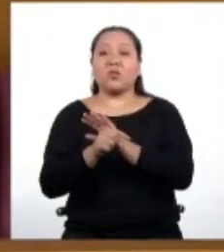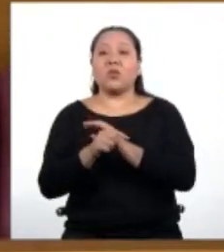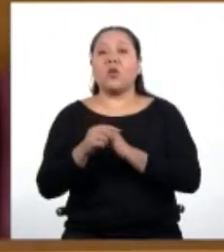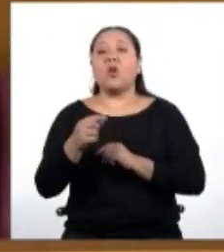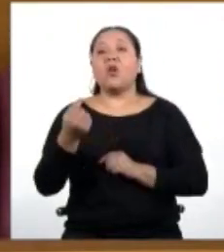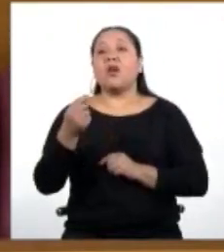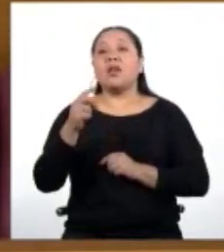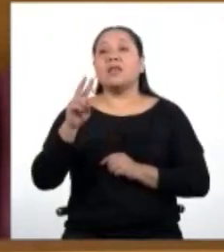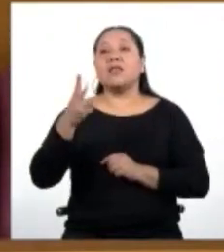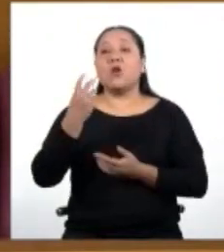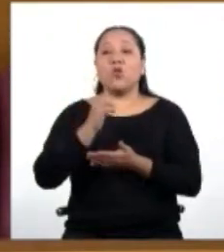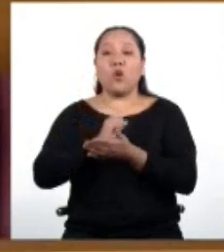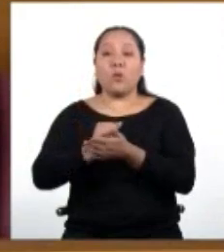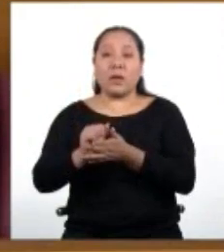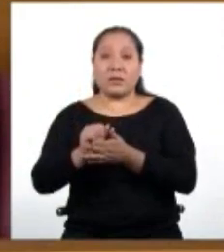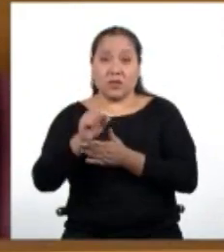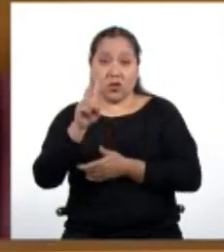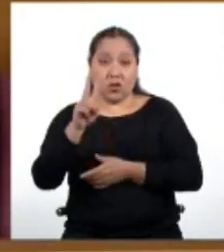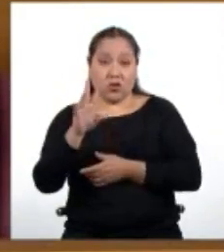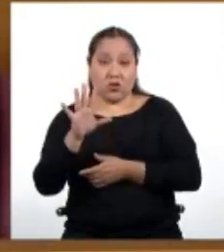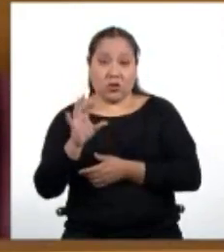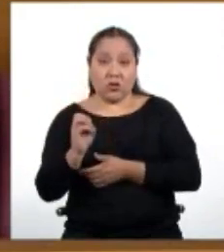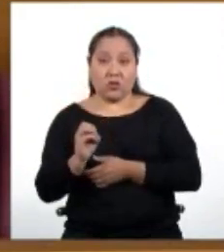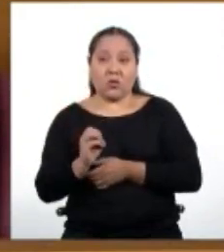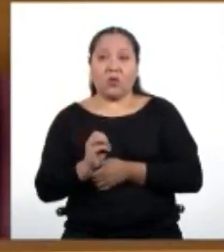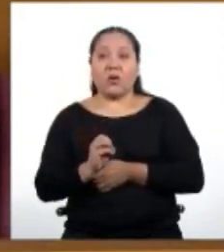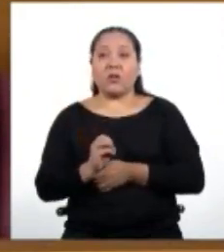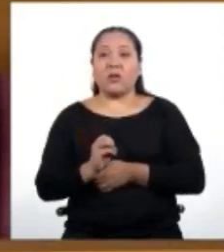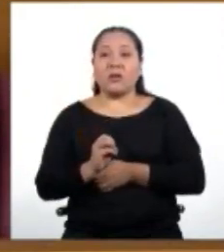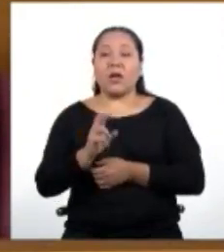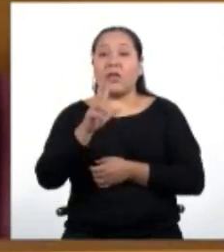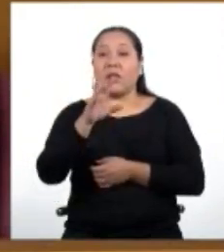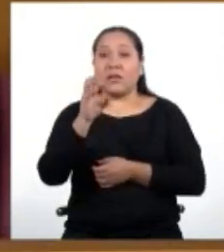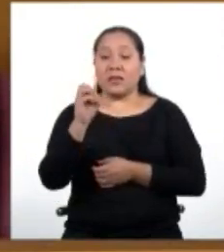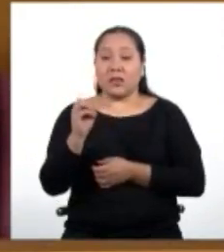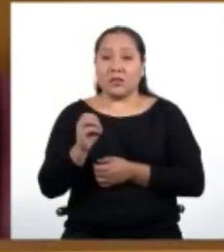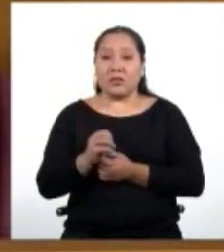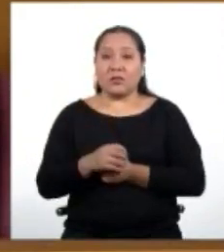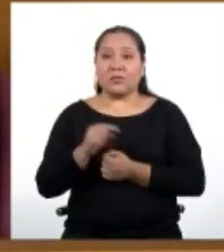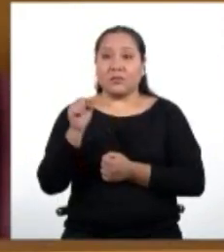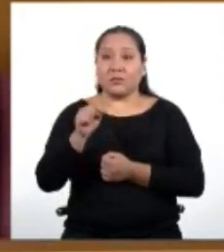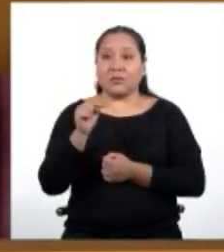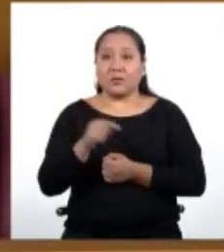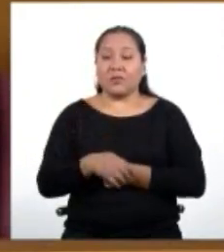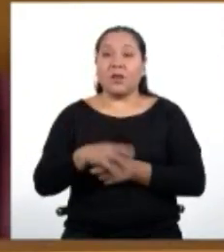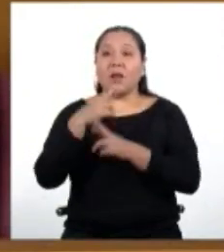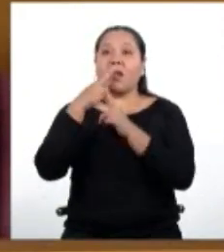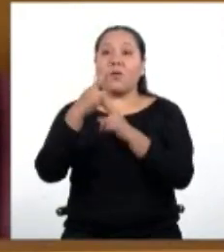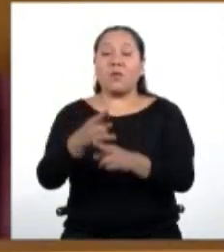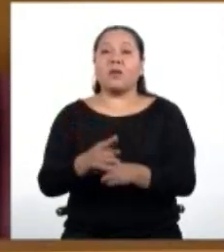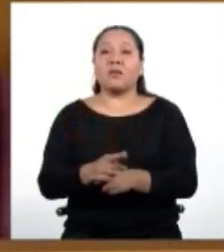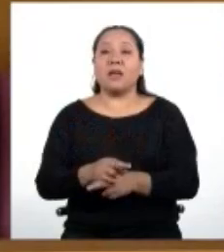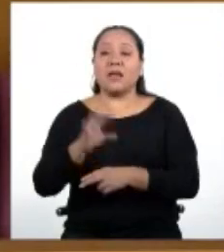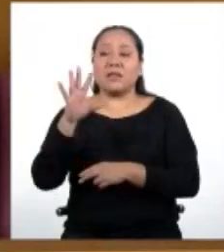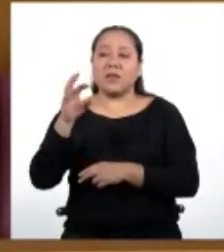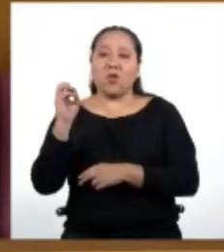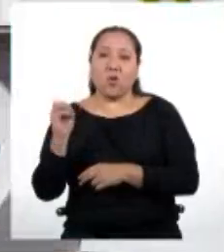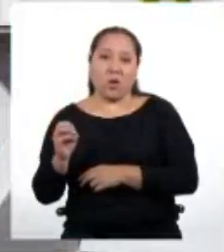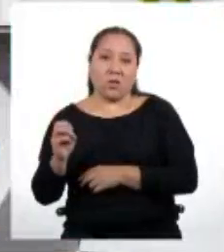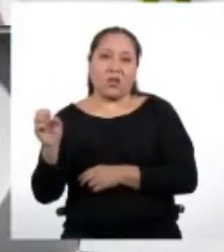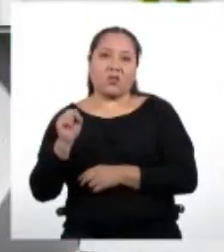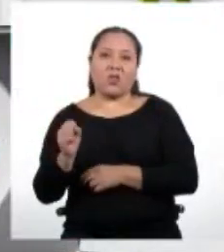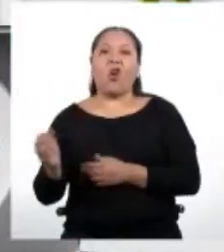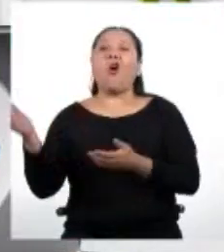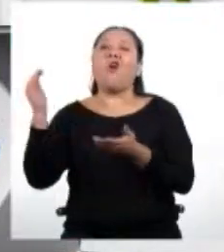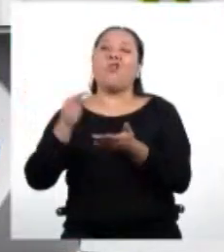soles que ahorró el segundo mes, que es de 300. Obteniendo una vez más 50 soles.